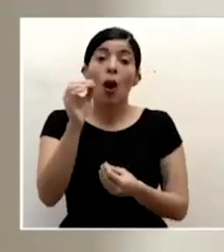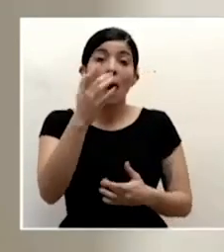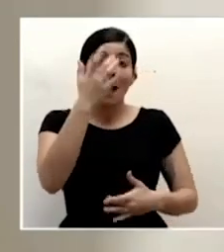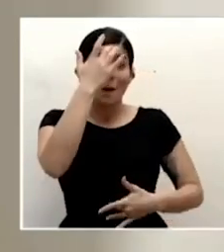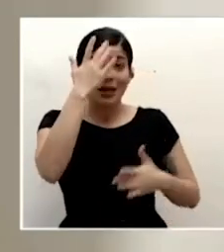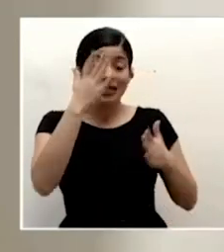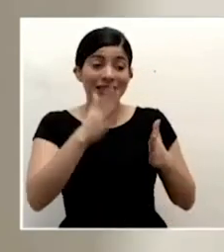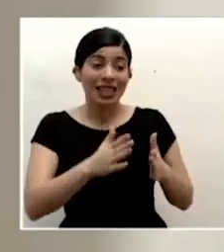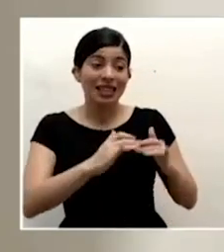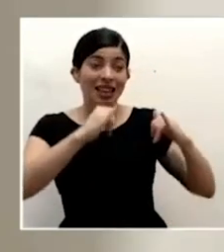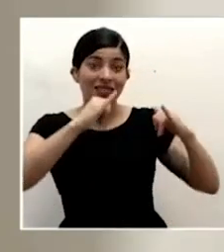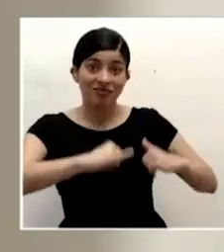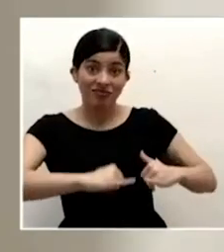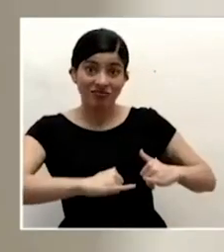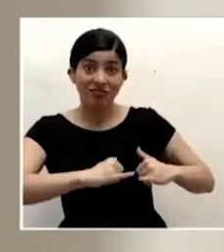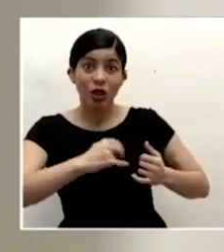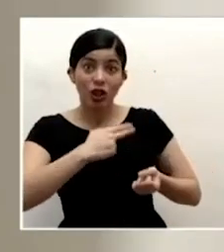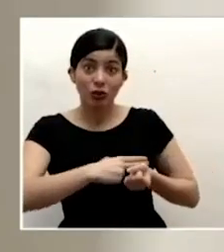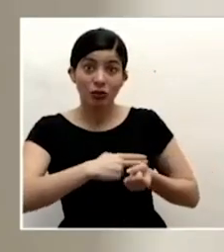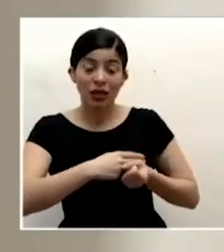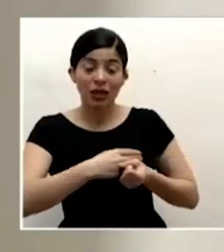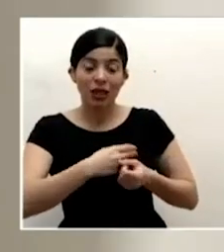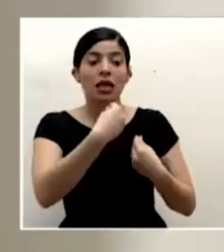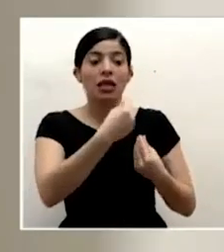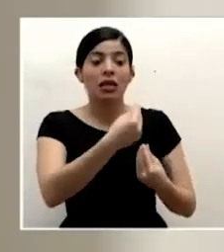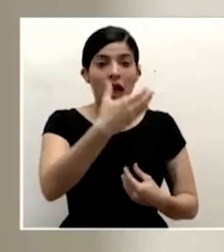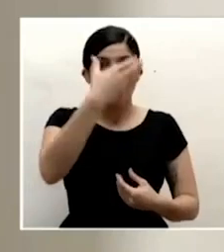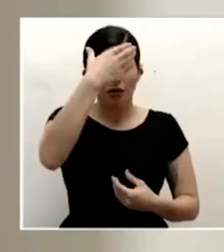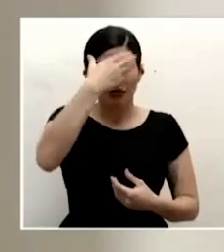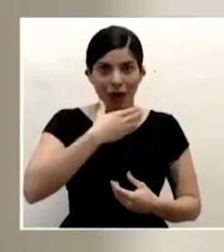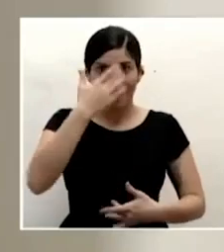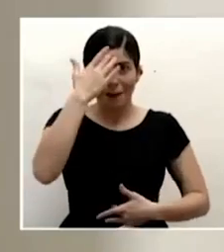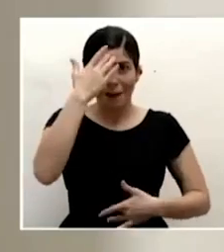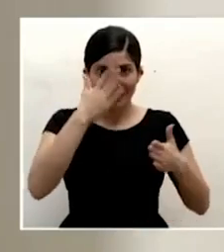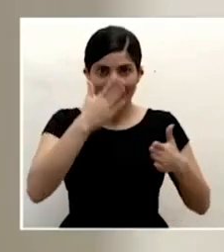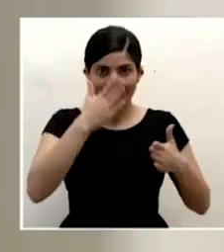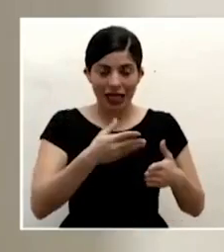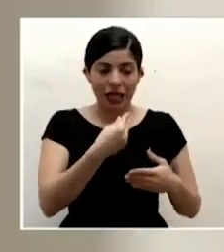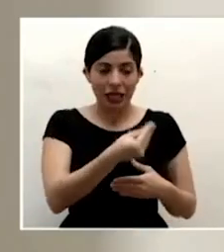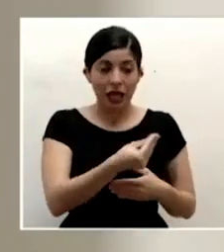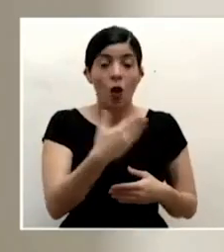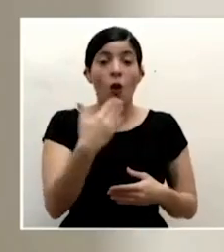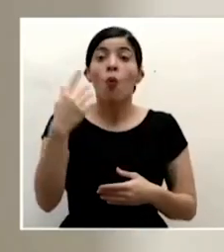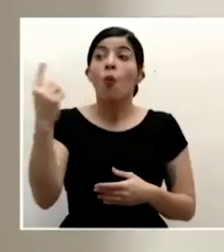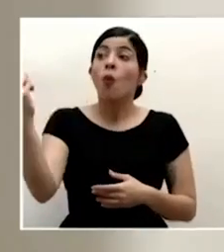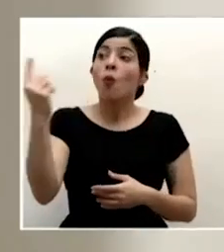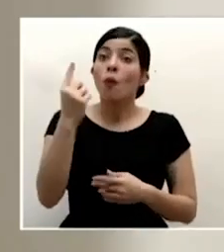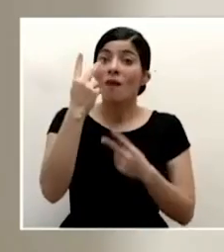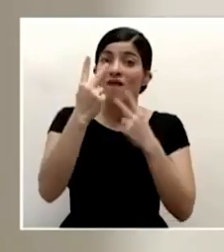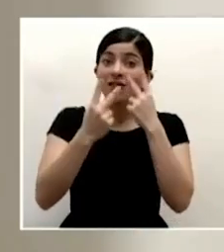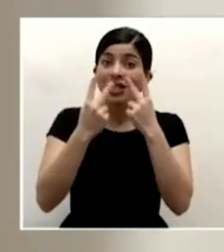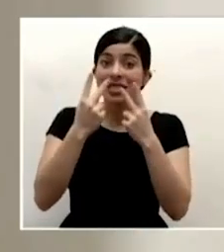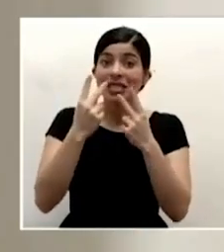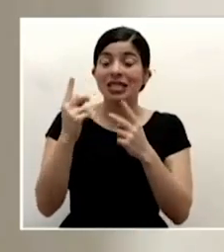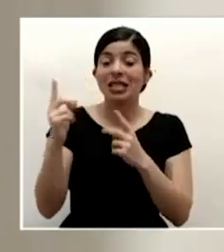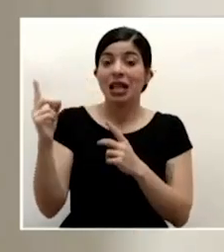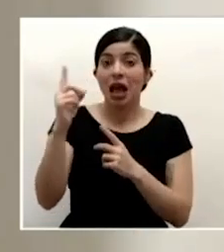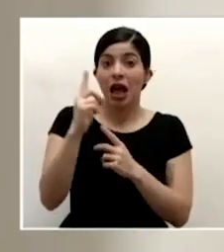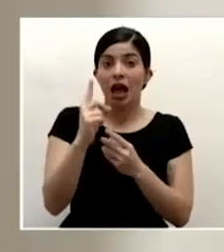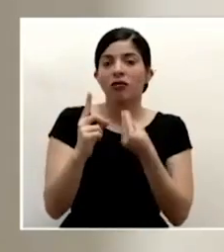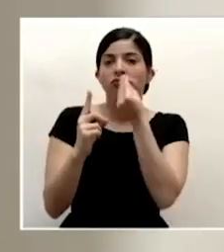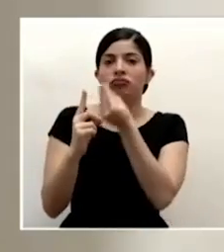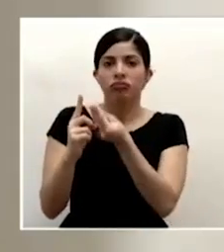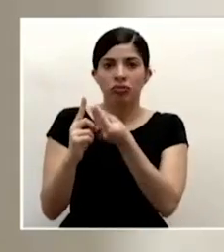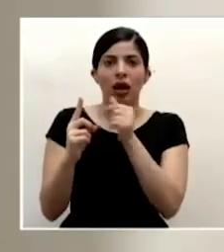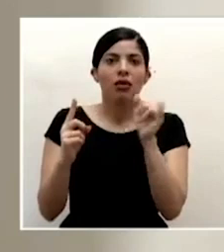se le da una careta al paciente internado cuando le viene a visitar un visitante y al visitante también